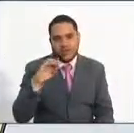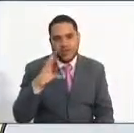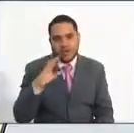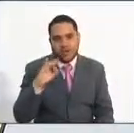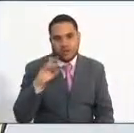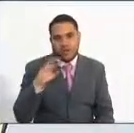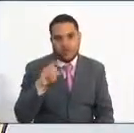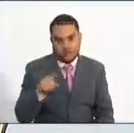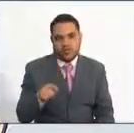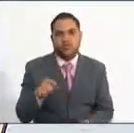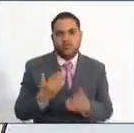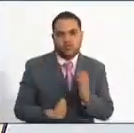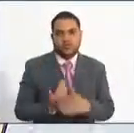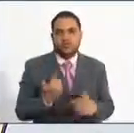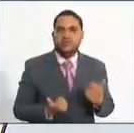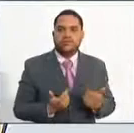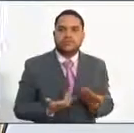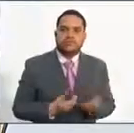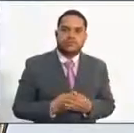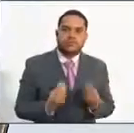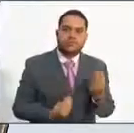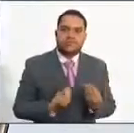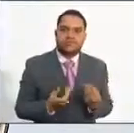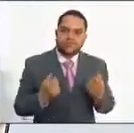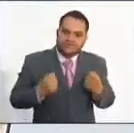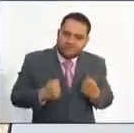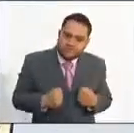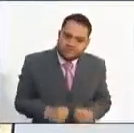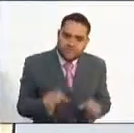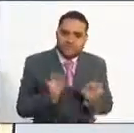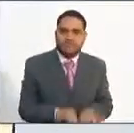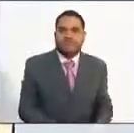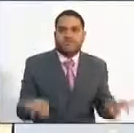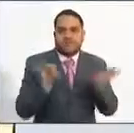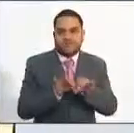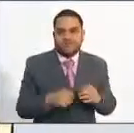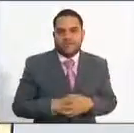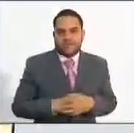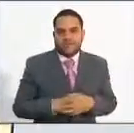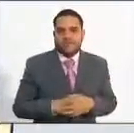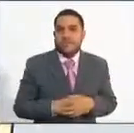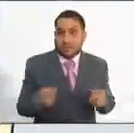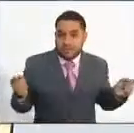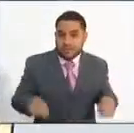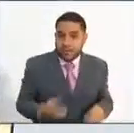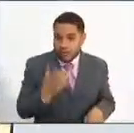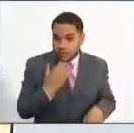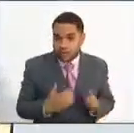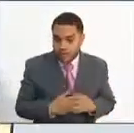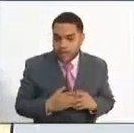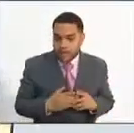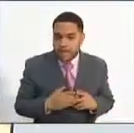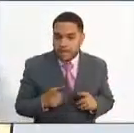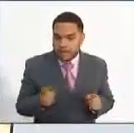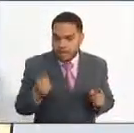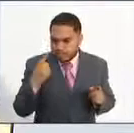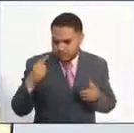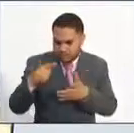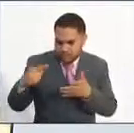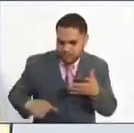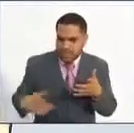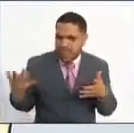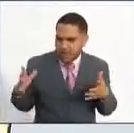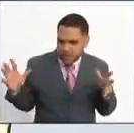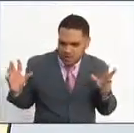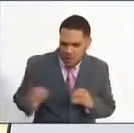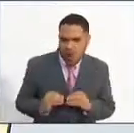sobre las cuales el despacho está adelantando esfuerzos importantes y que, si las identificamos, pues, corresponden a más de